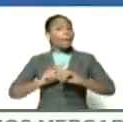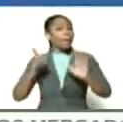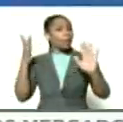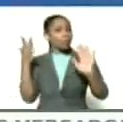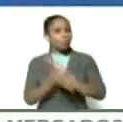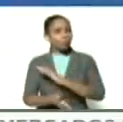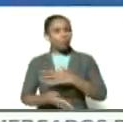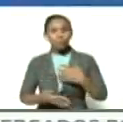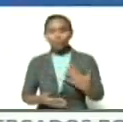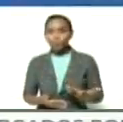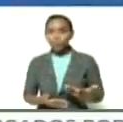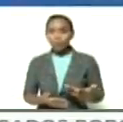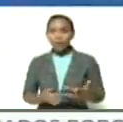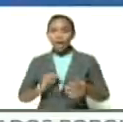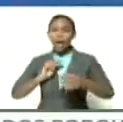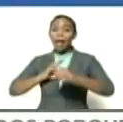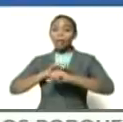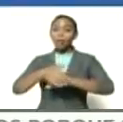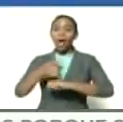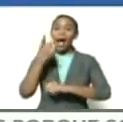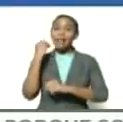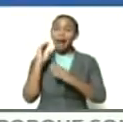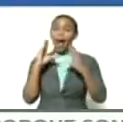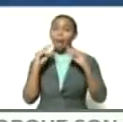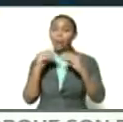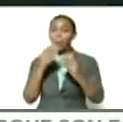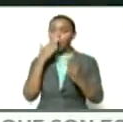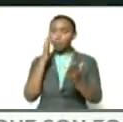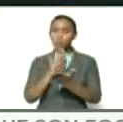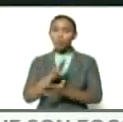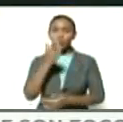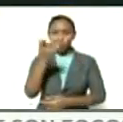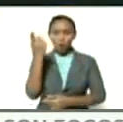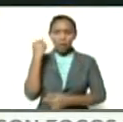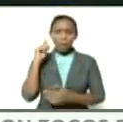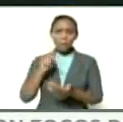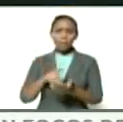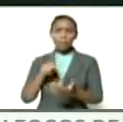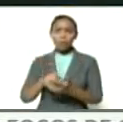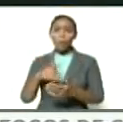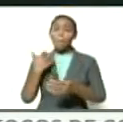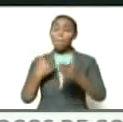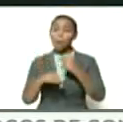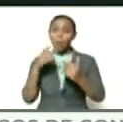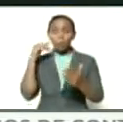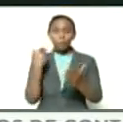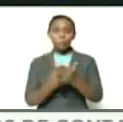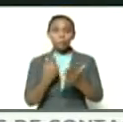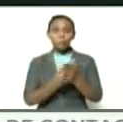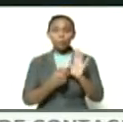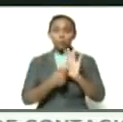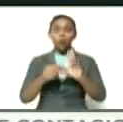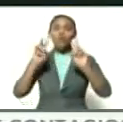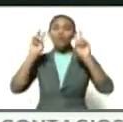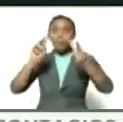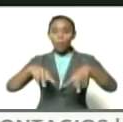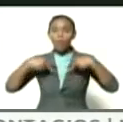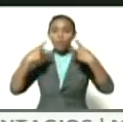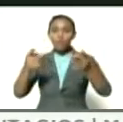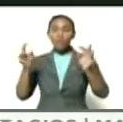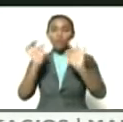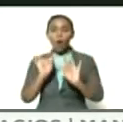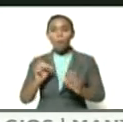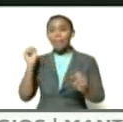todo Héctor Rodríguez ayer lo hablamos tú estabas presente vamos a presentarle al país un nuevo modelo de